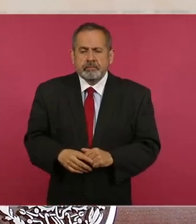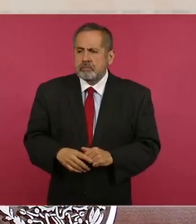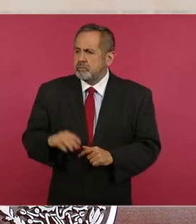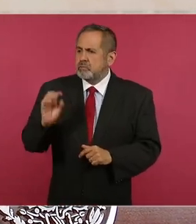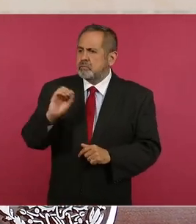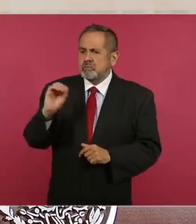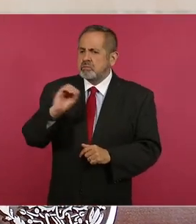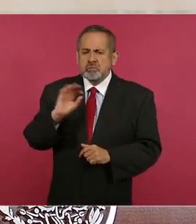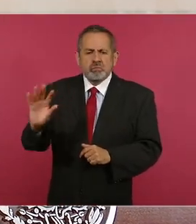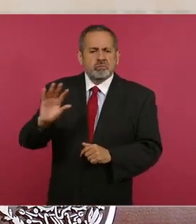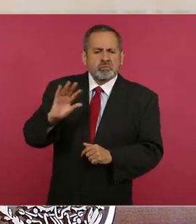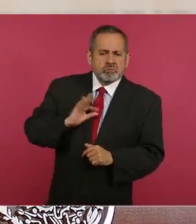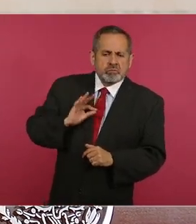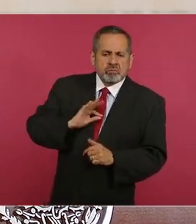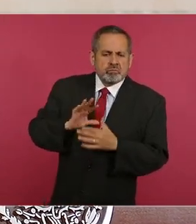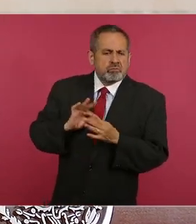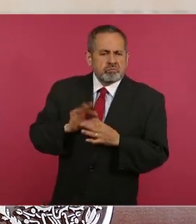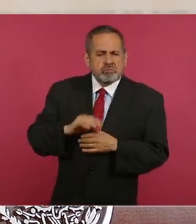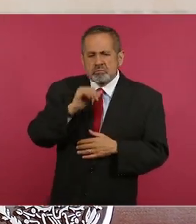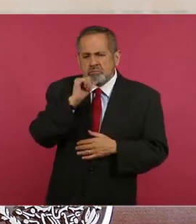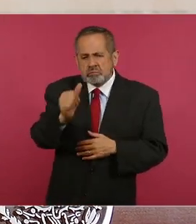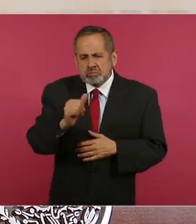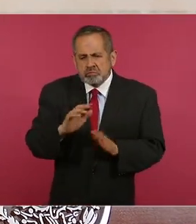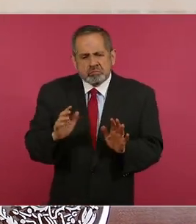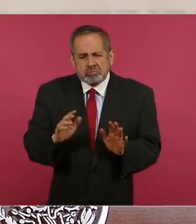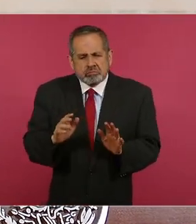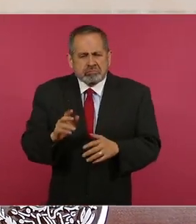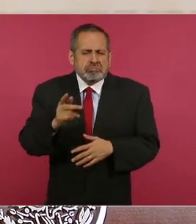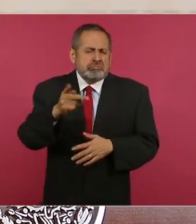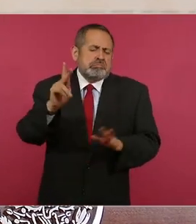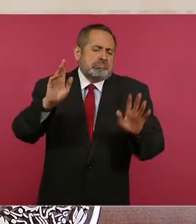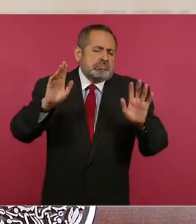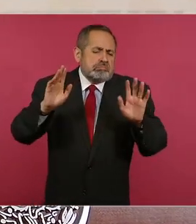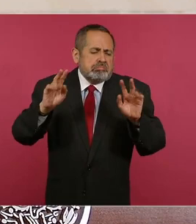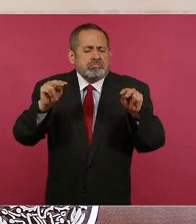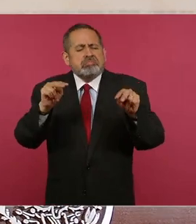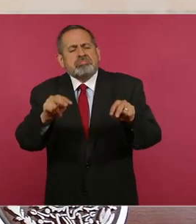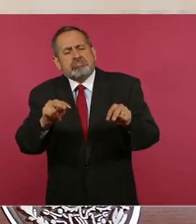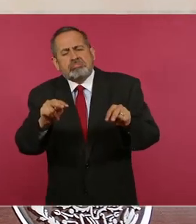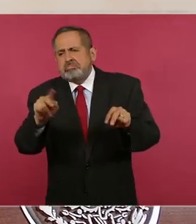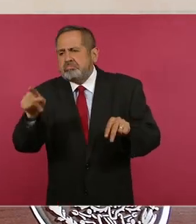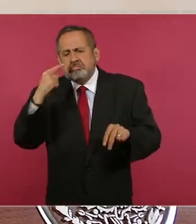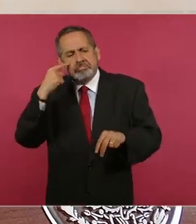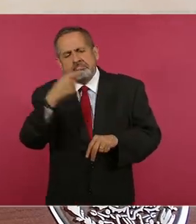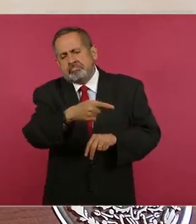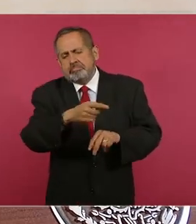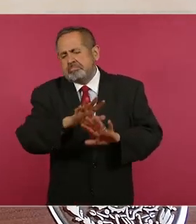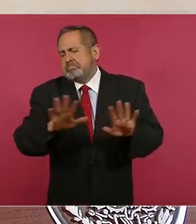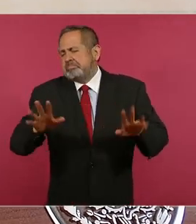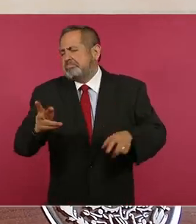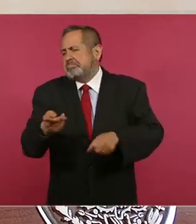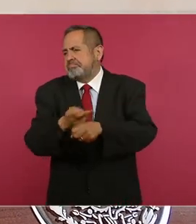notificación, pero pues ya pasó.